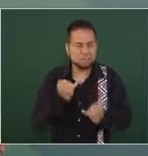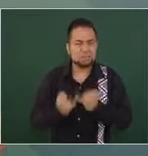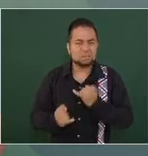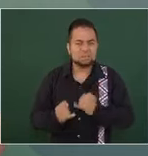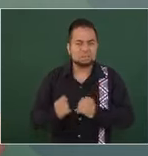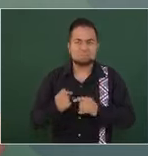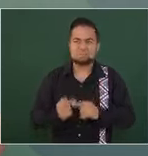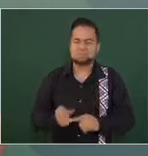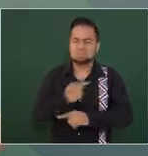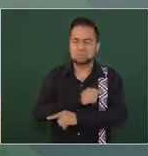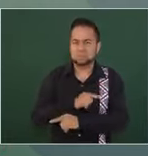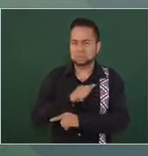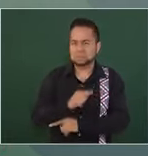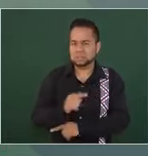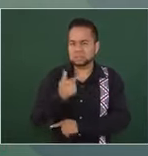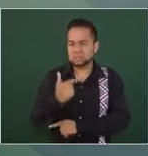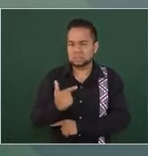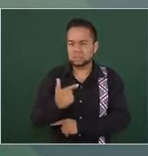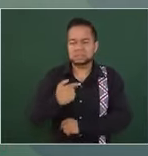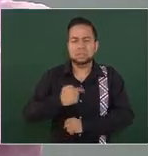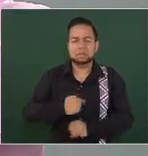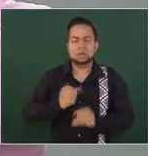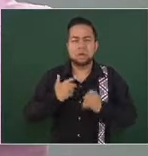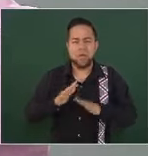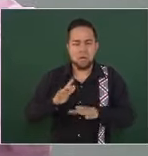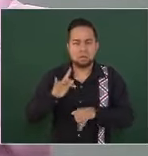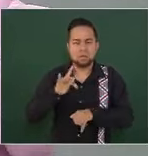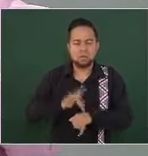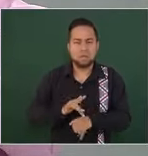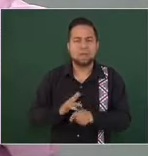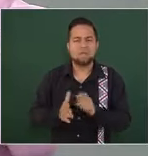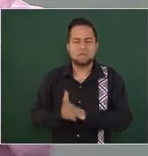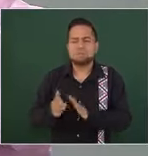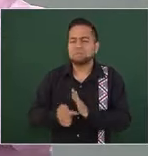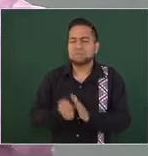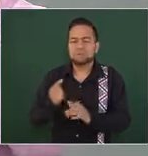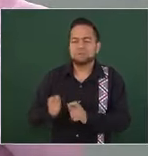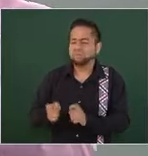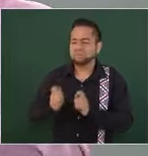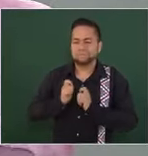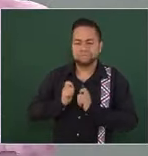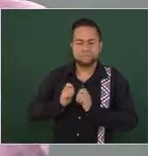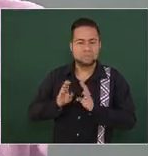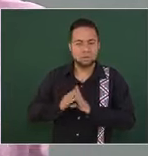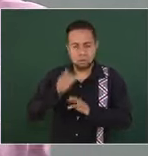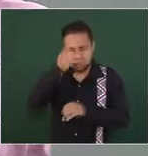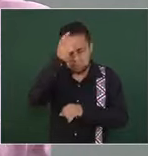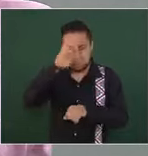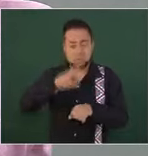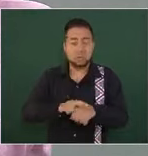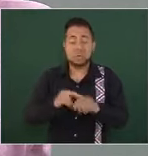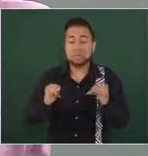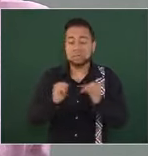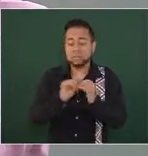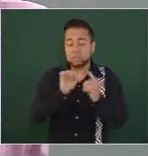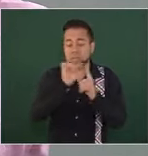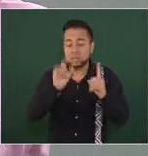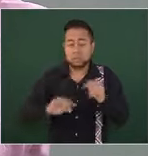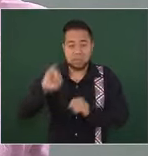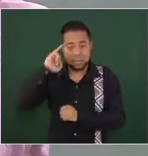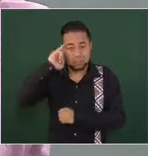77 que ocupé mi primer cargo como director del Instituto Nacional